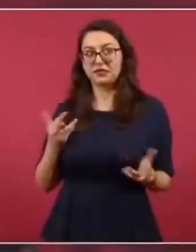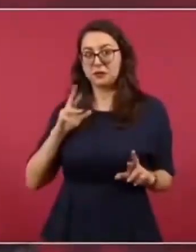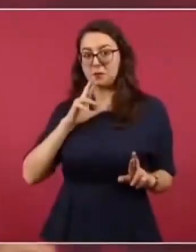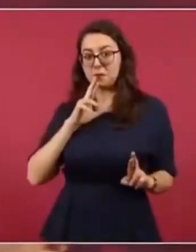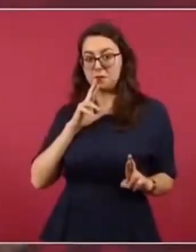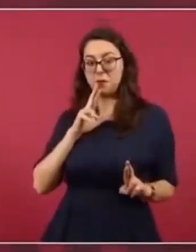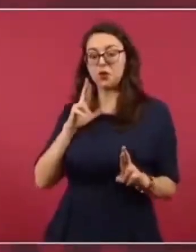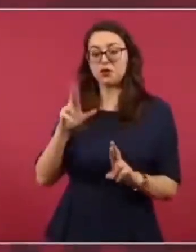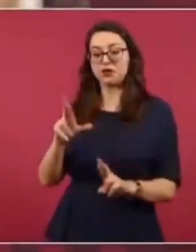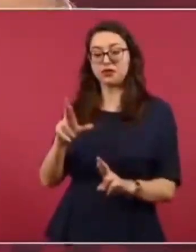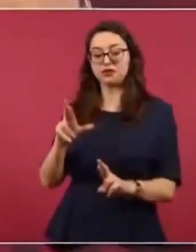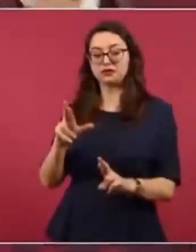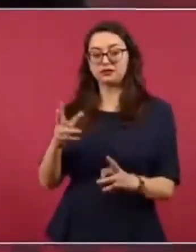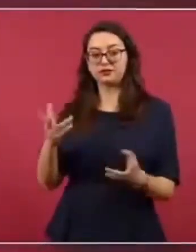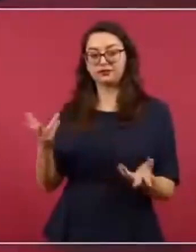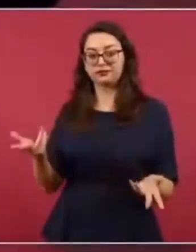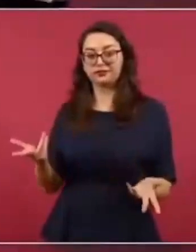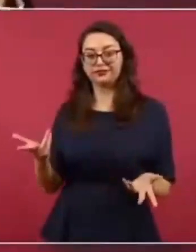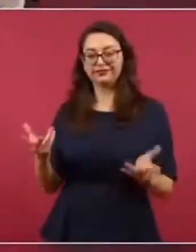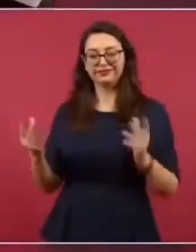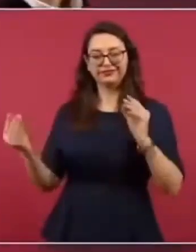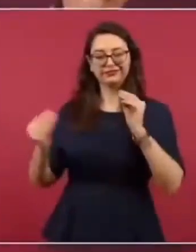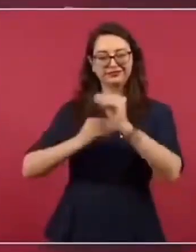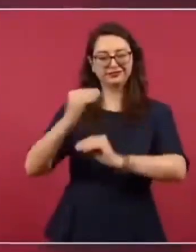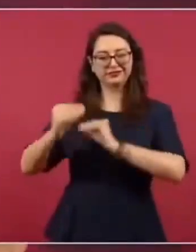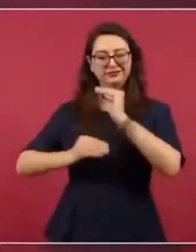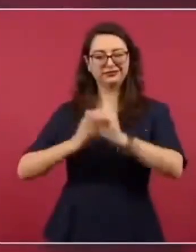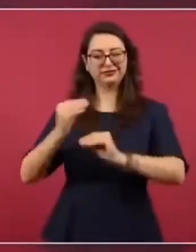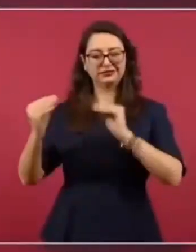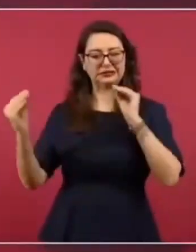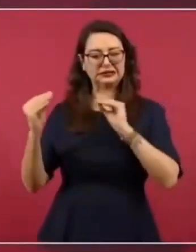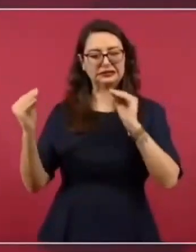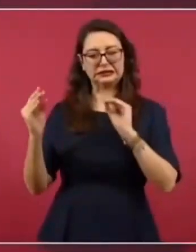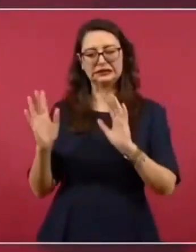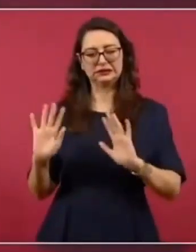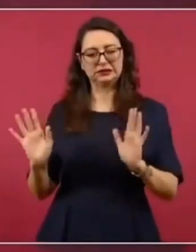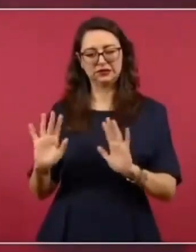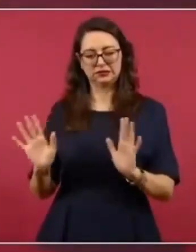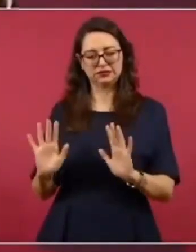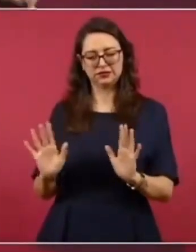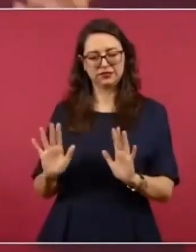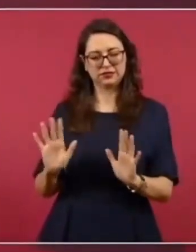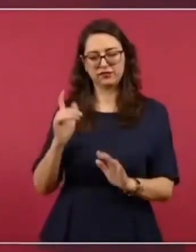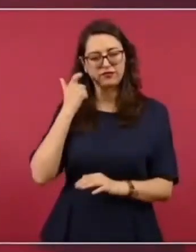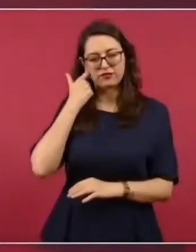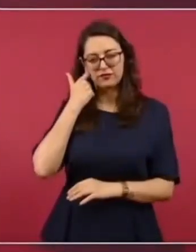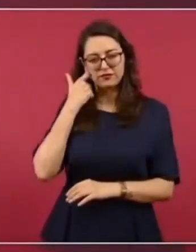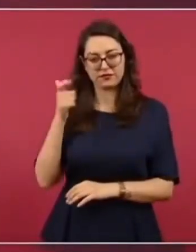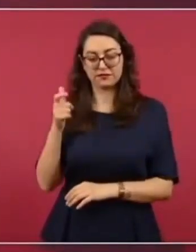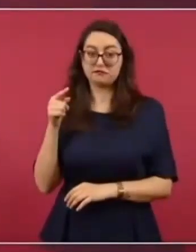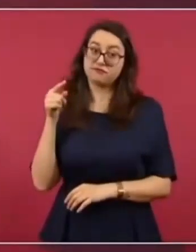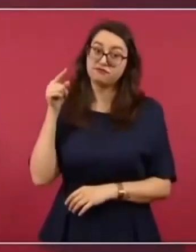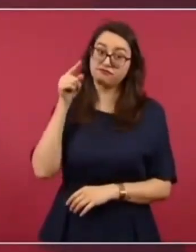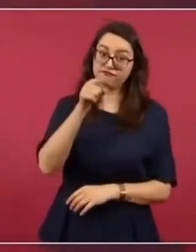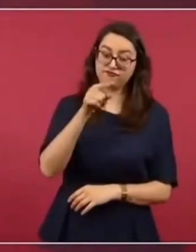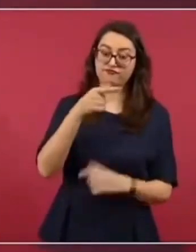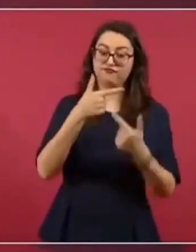porque no se quieren pelear entre ellos, aunque Blinken es demócrata,